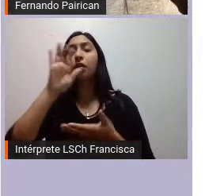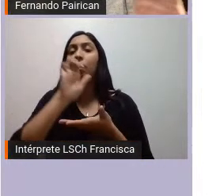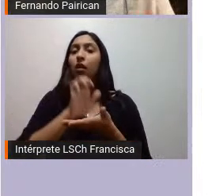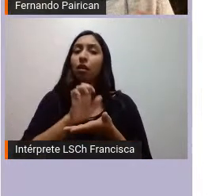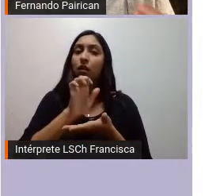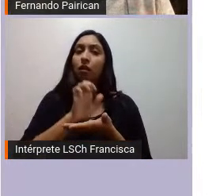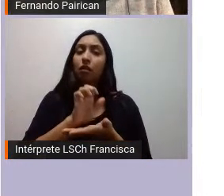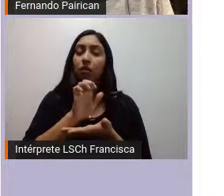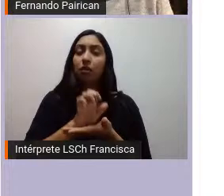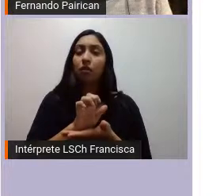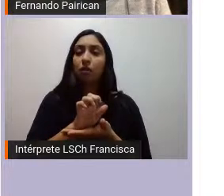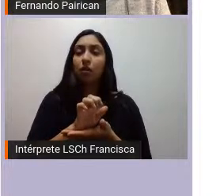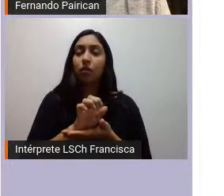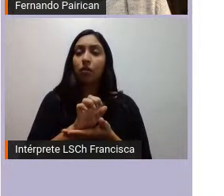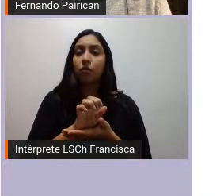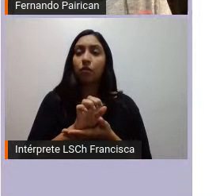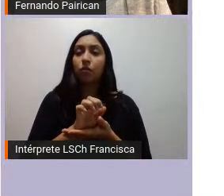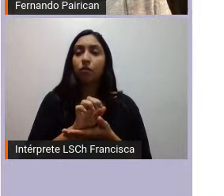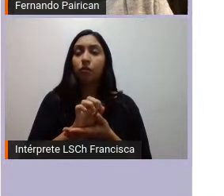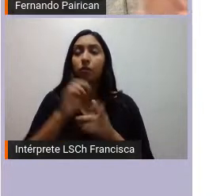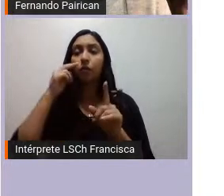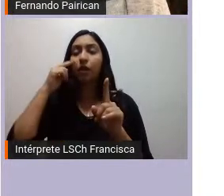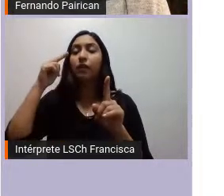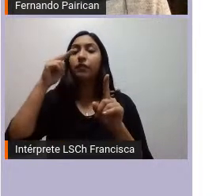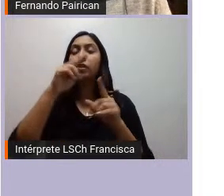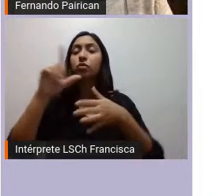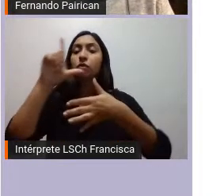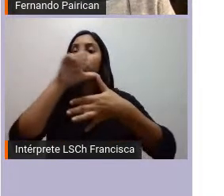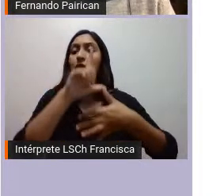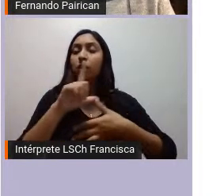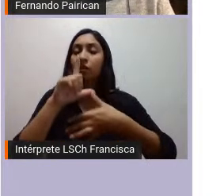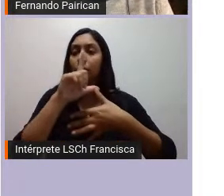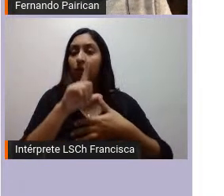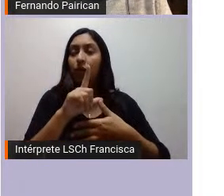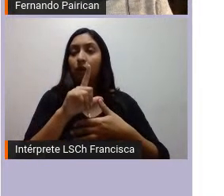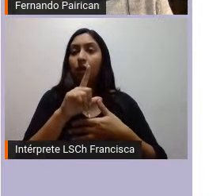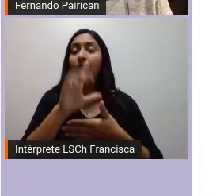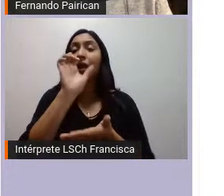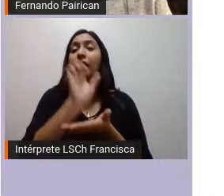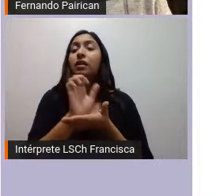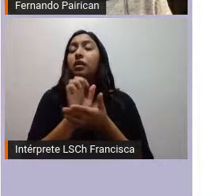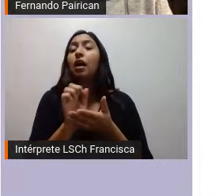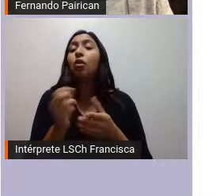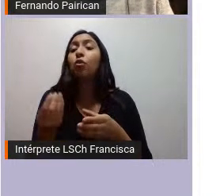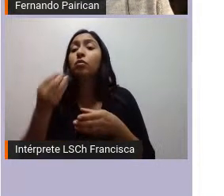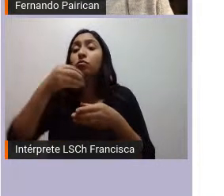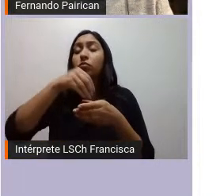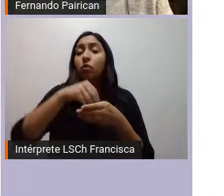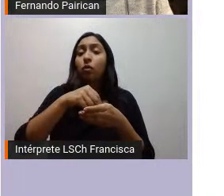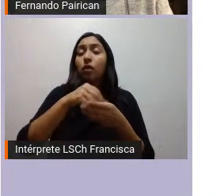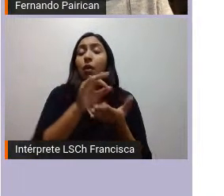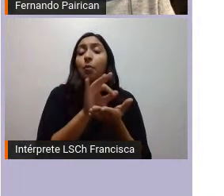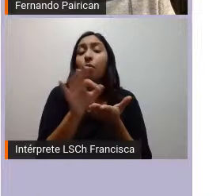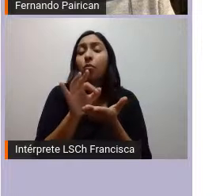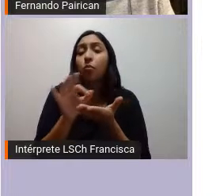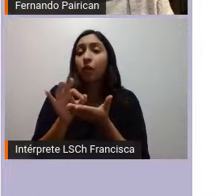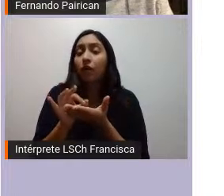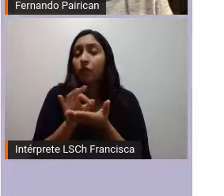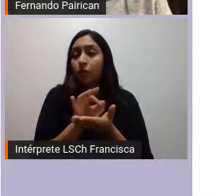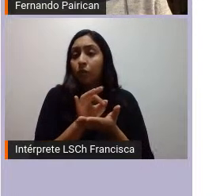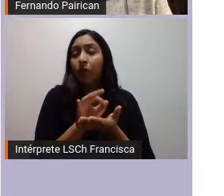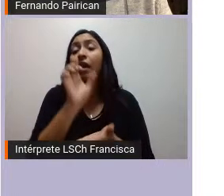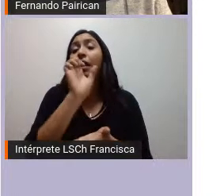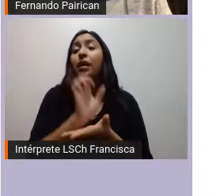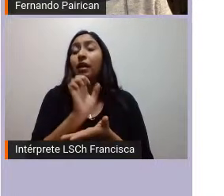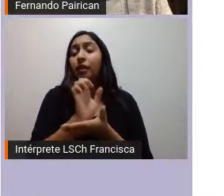con una dimensión latinoamericana que es un estado con muchos pueblos el estado plurinacional es una propuesta de los